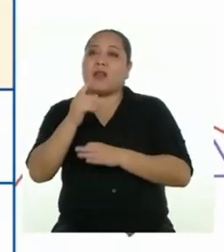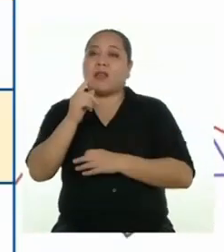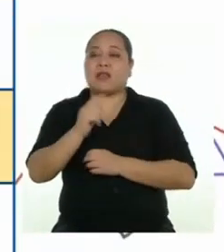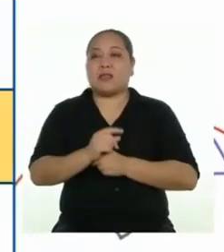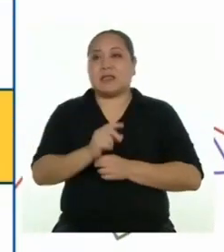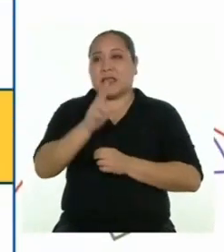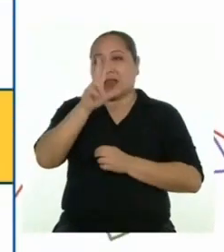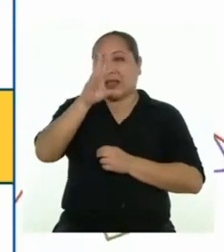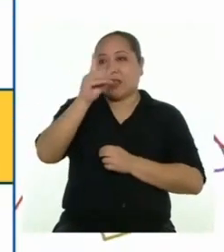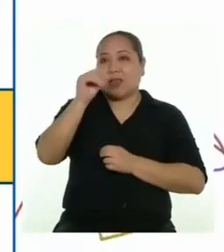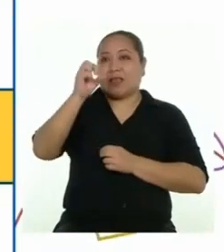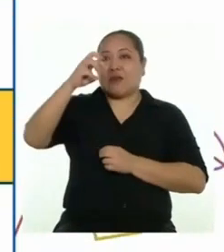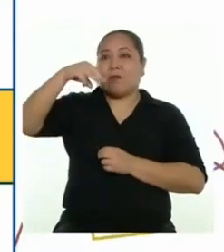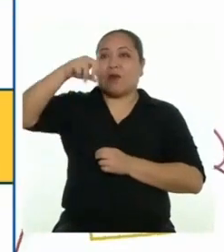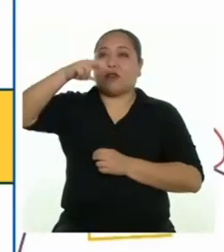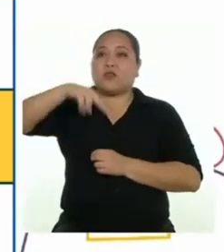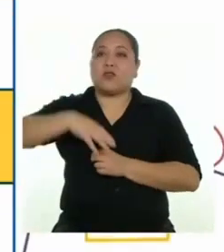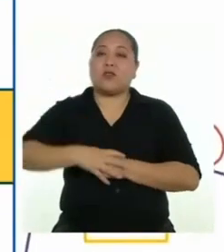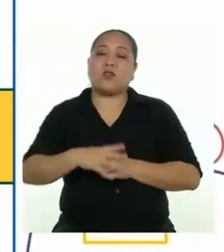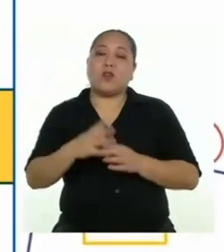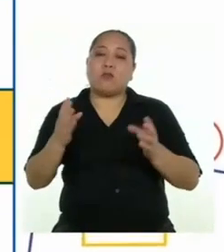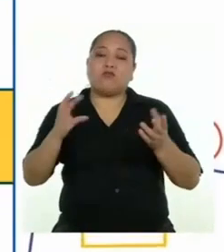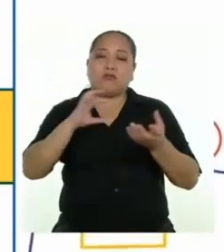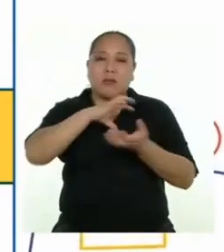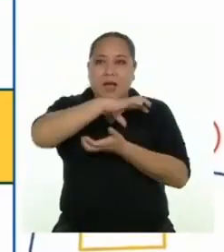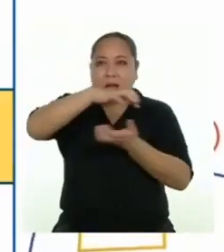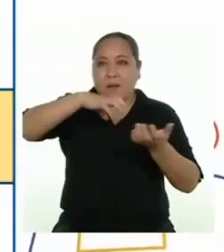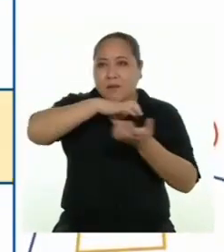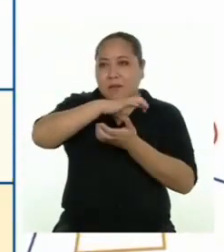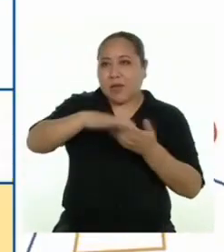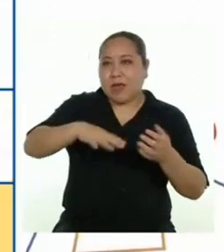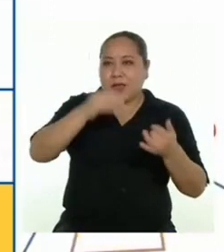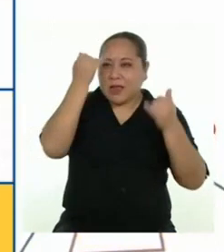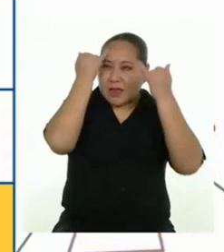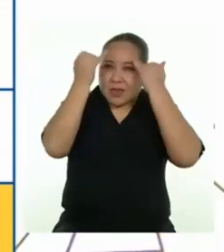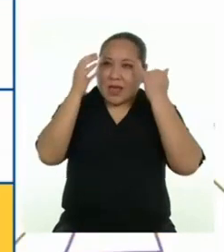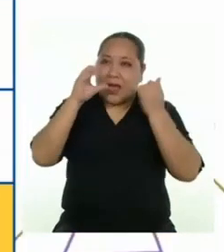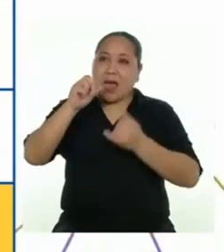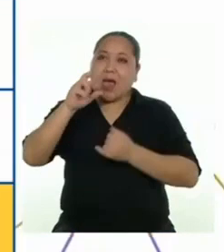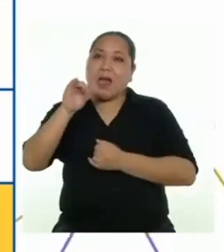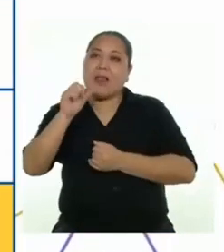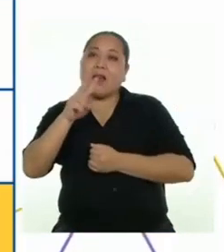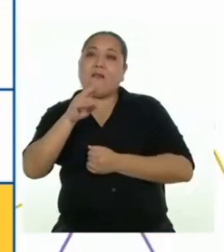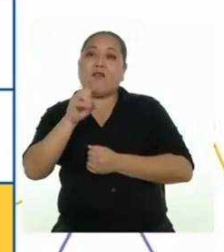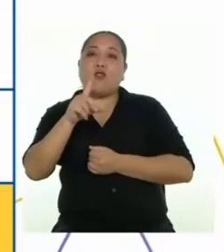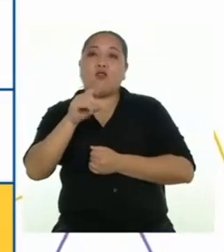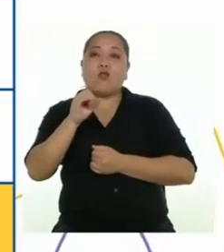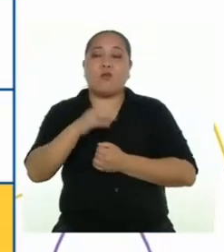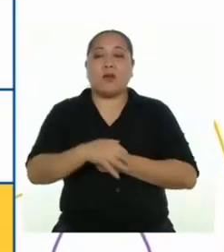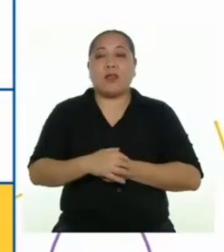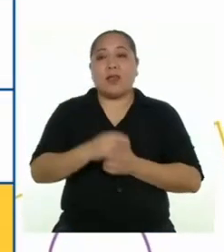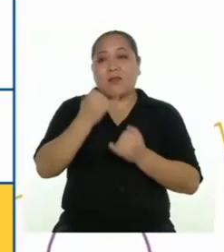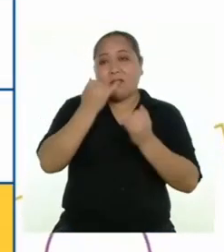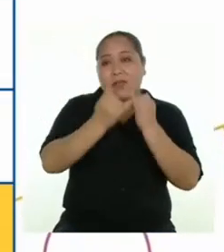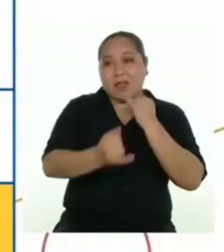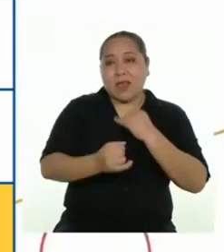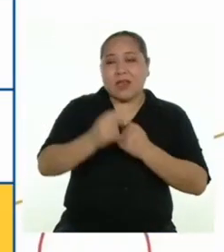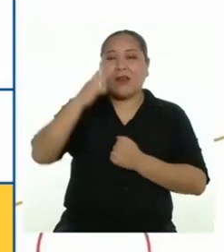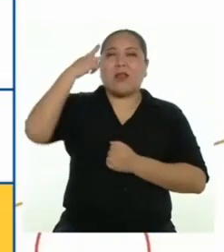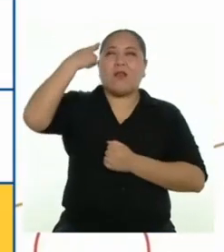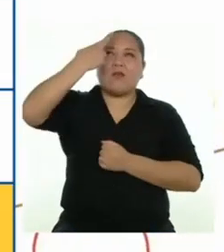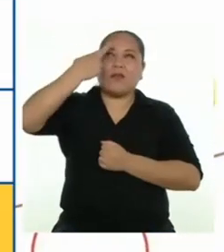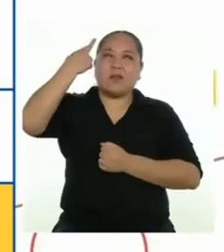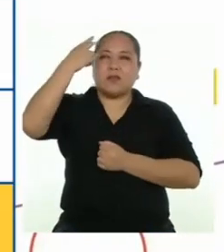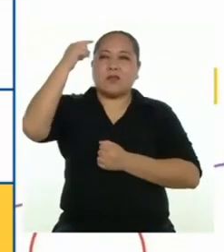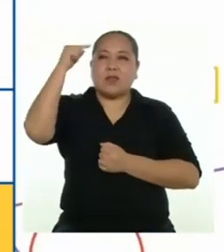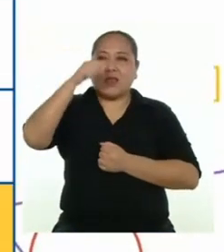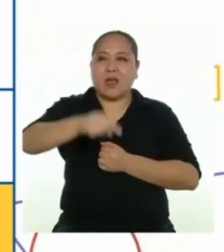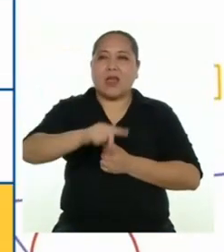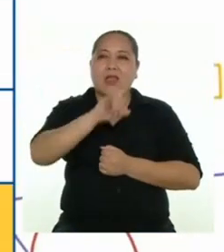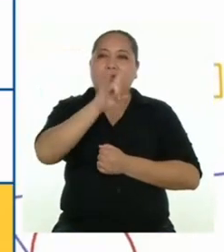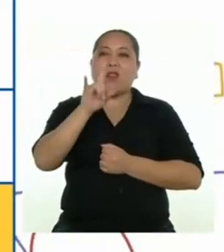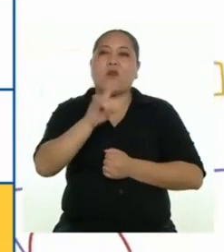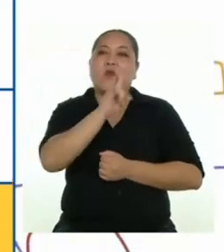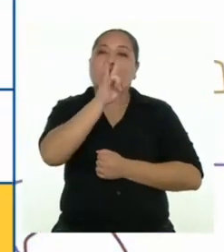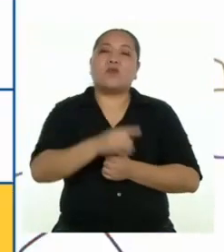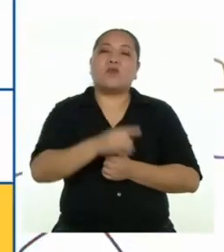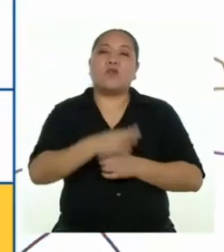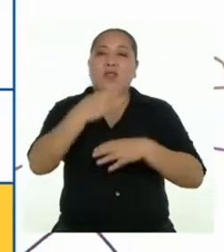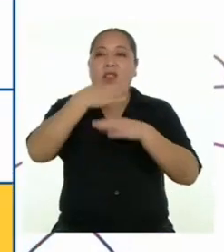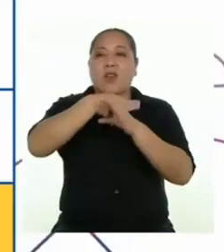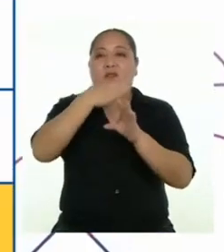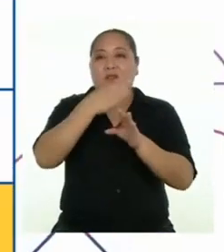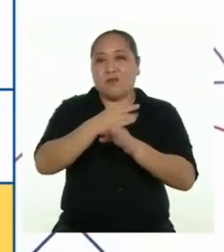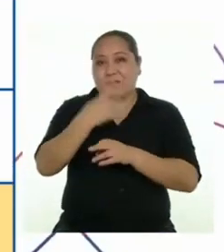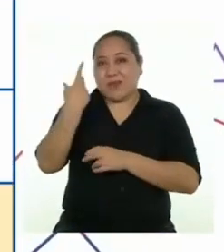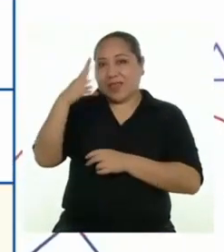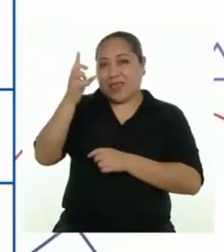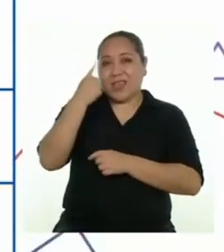tridimensionales, combinar estrategias para determinar área y volumen, y finalmente reflexionar sobre la utilidad de las